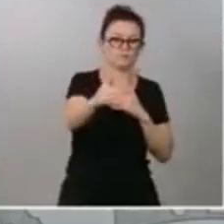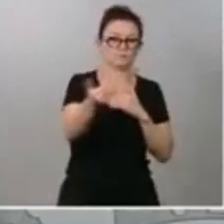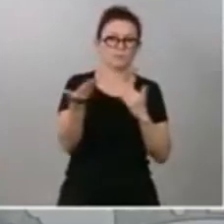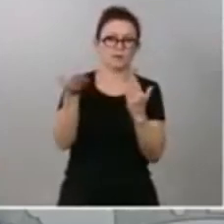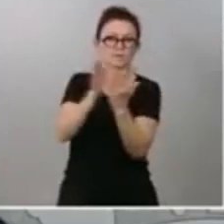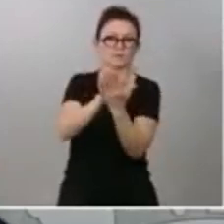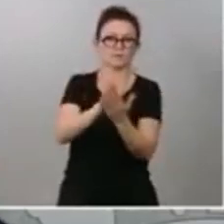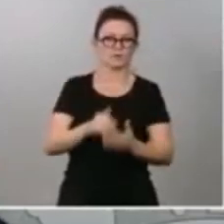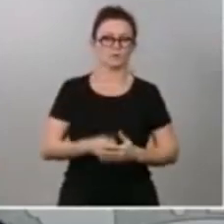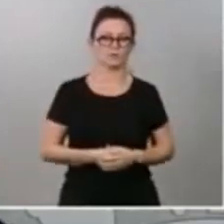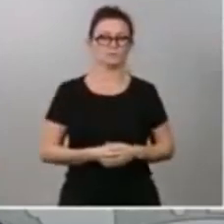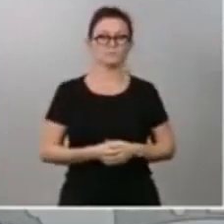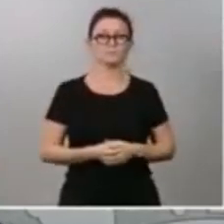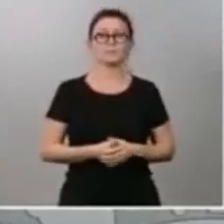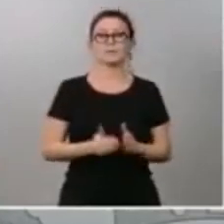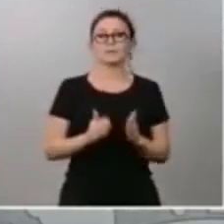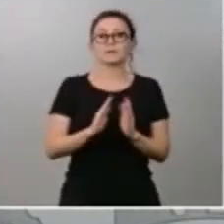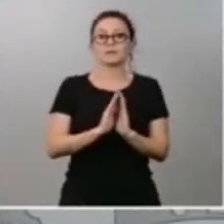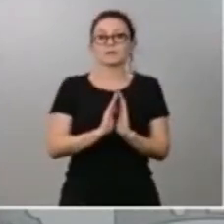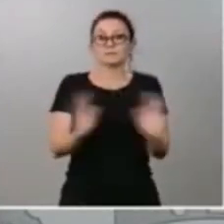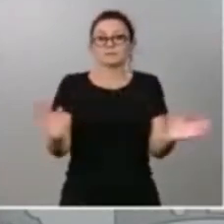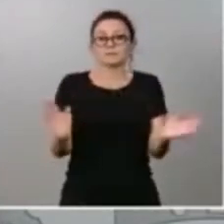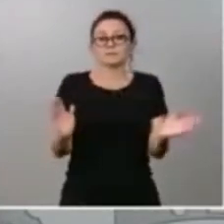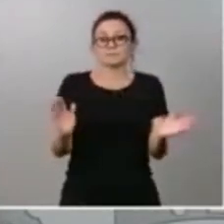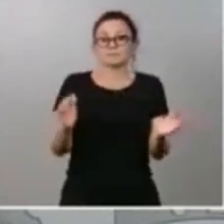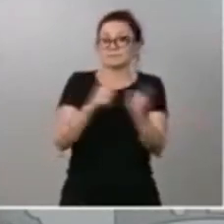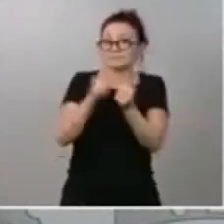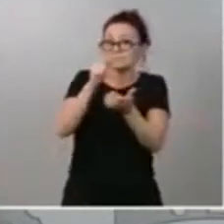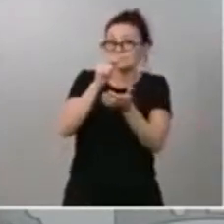Y con esto secretario de Estado quedo a disposición de los medios de comunicación.